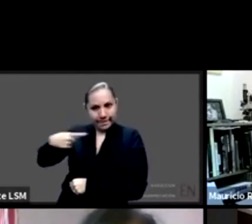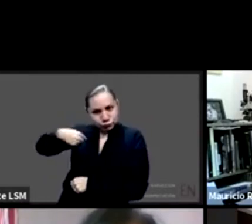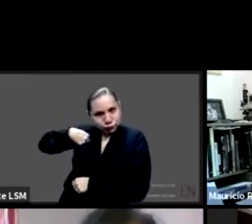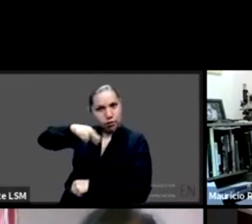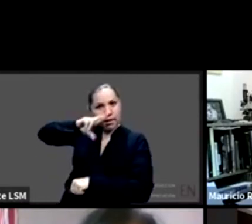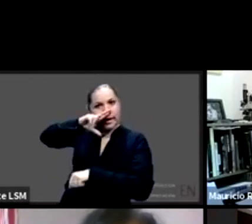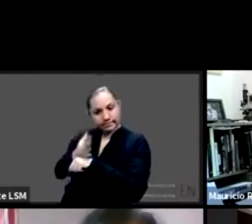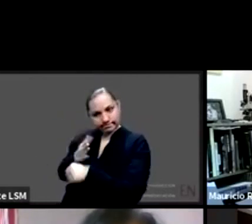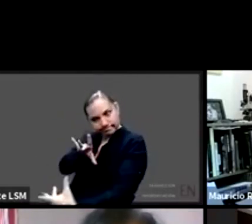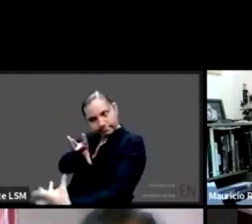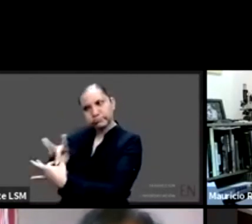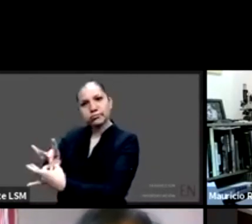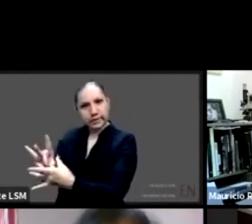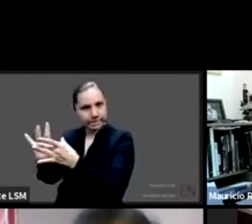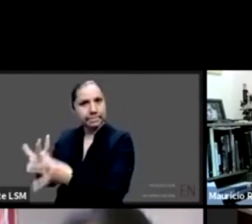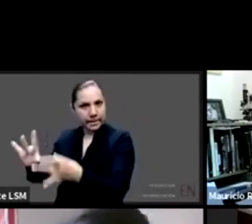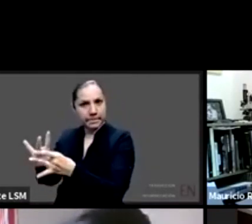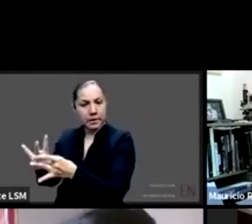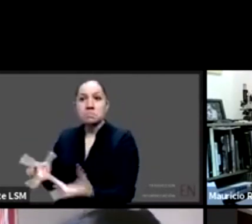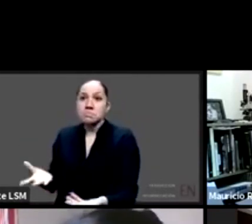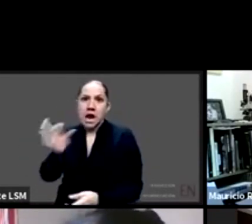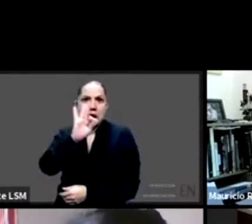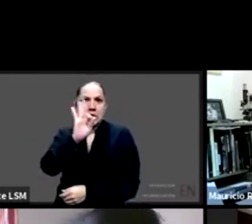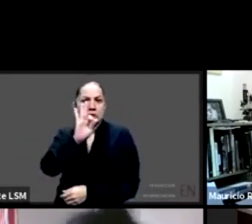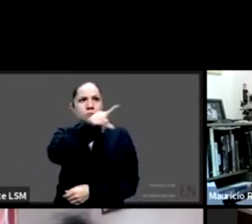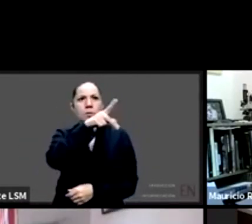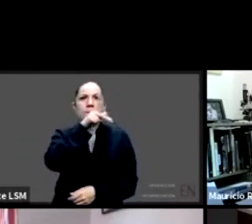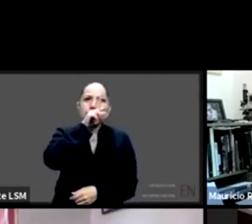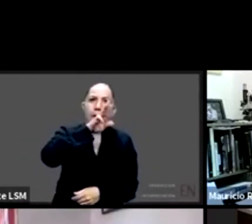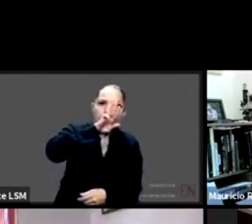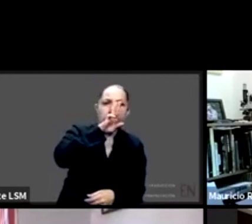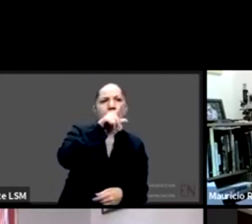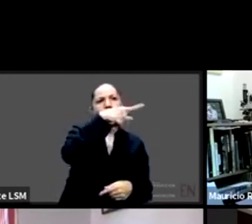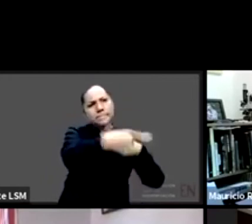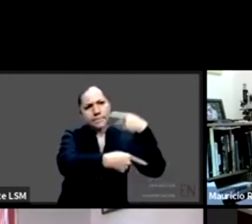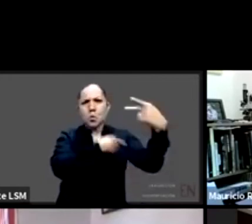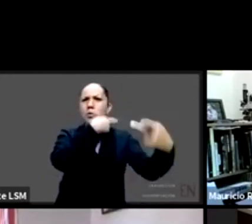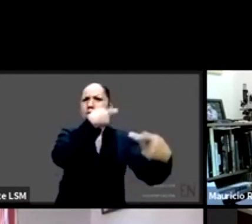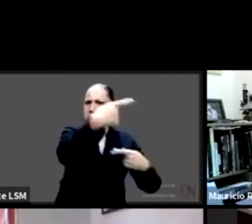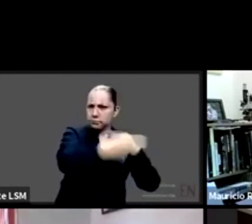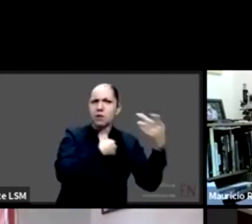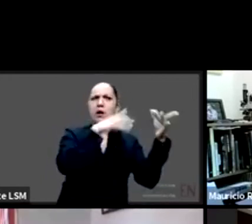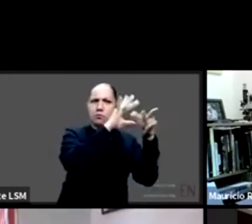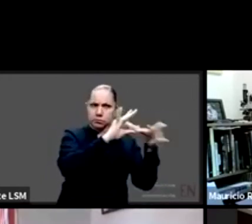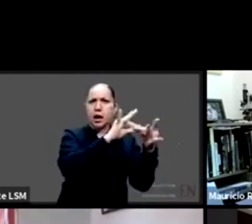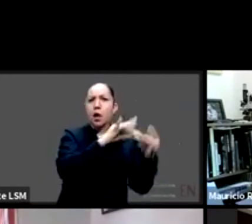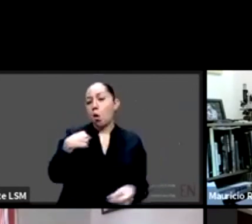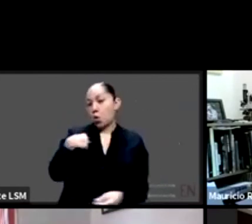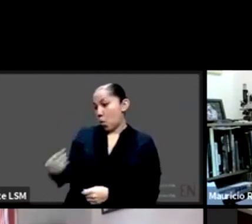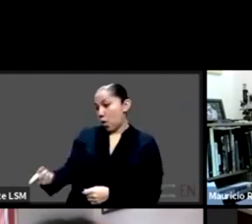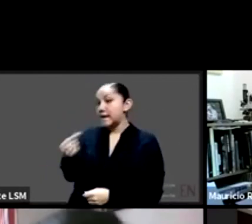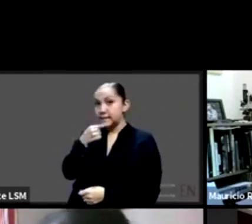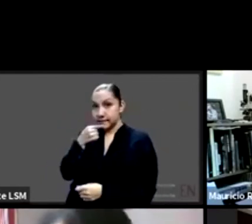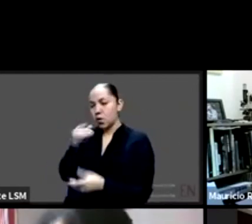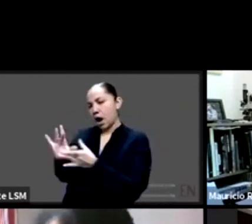para que papá o mamá haga preguntas si yo le puedo explicar al niño para que escuche papá o mamá y después